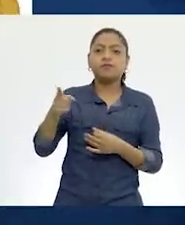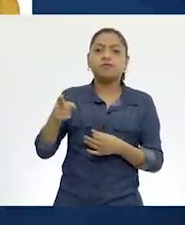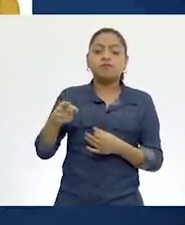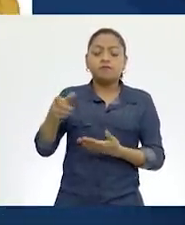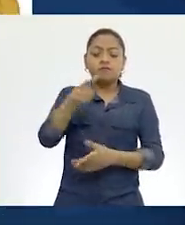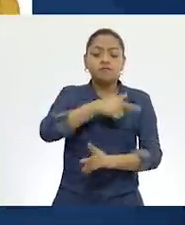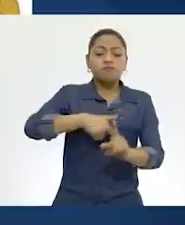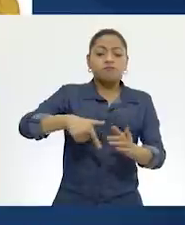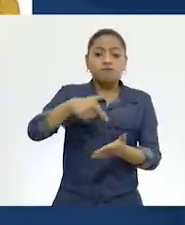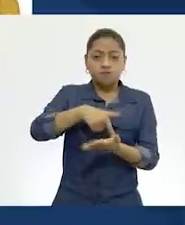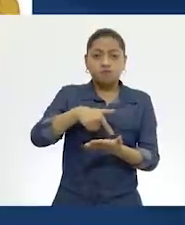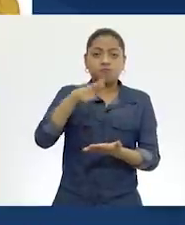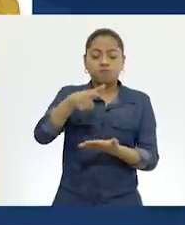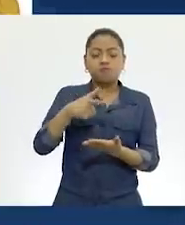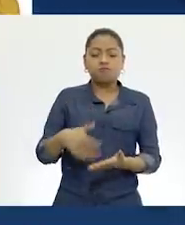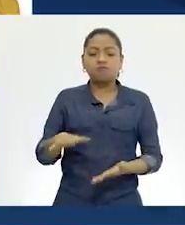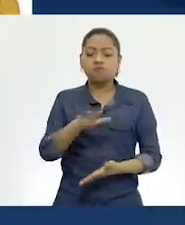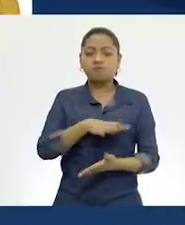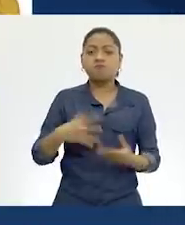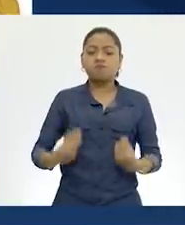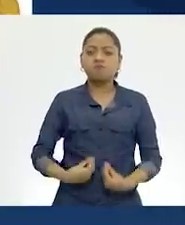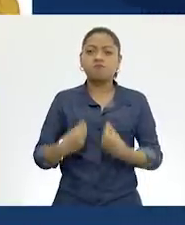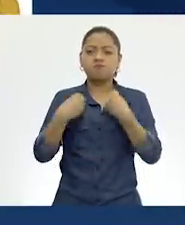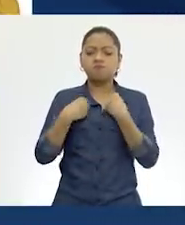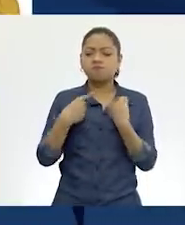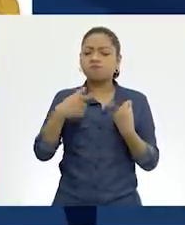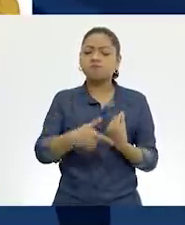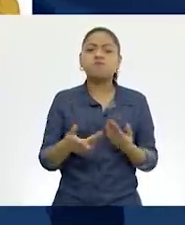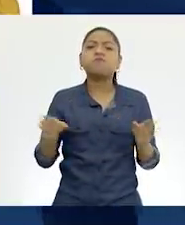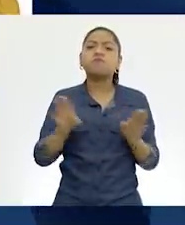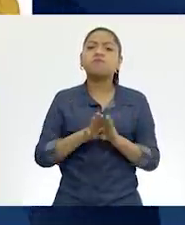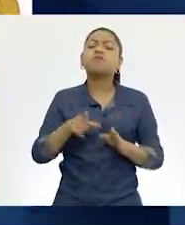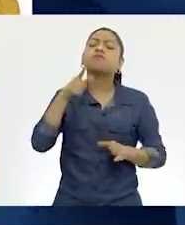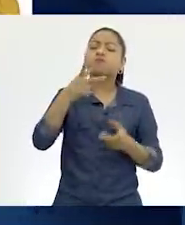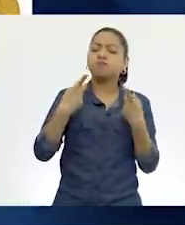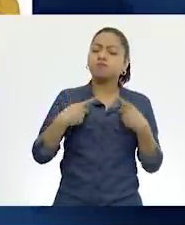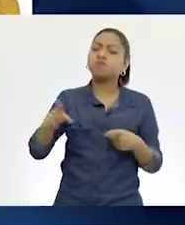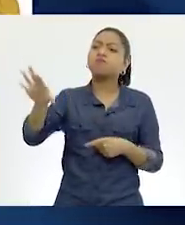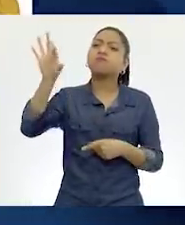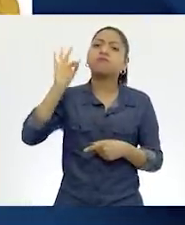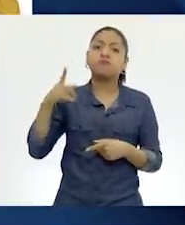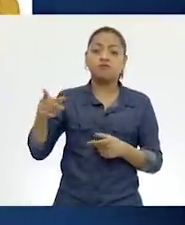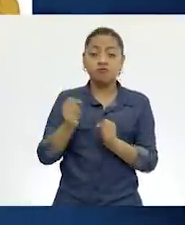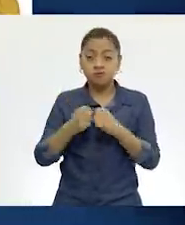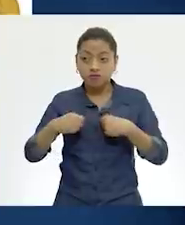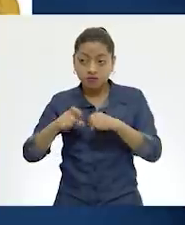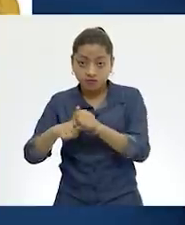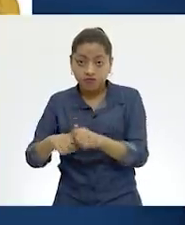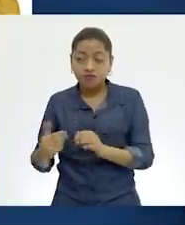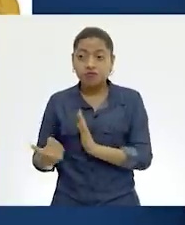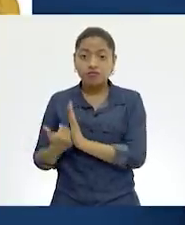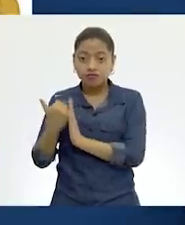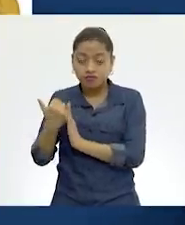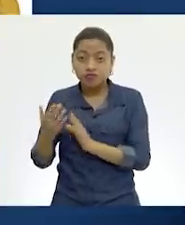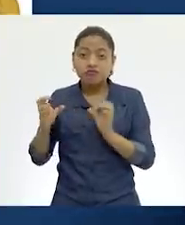Elige a una persona de tu localidad que se haya destacado por su participación social, por su experiencia o por el conocimiento